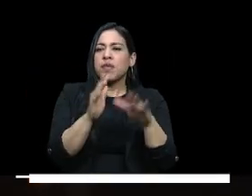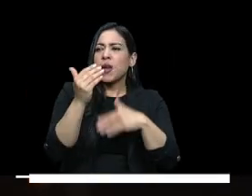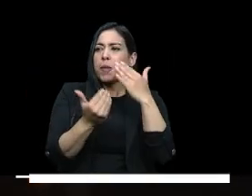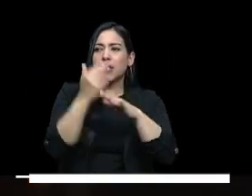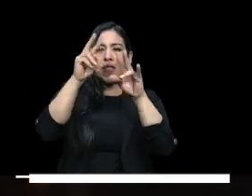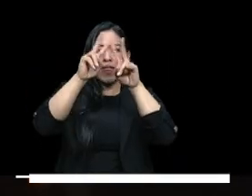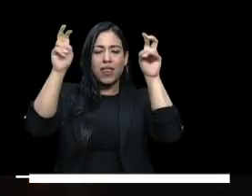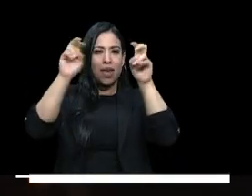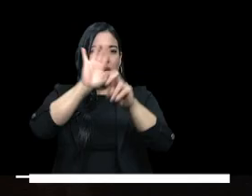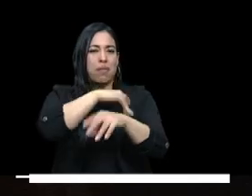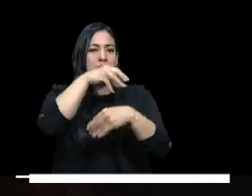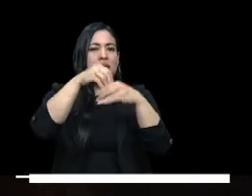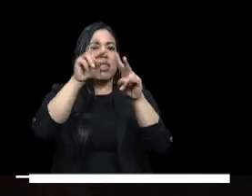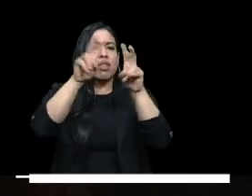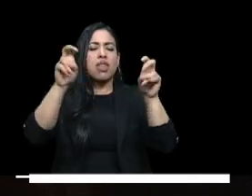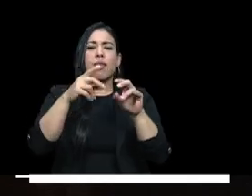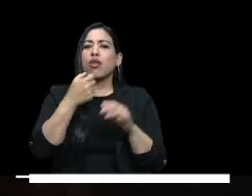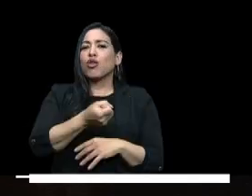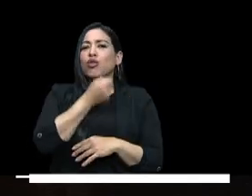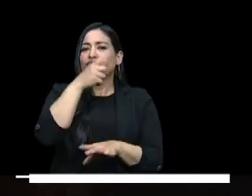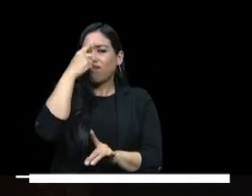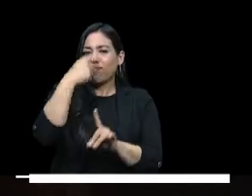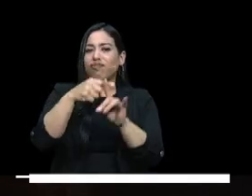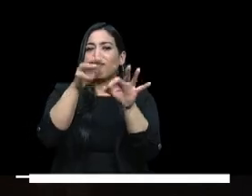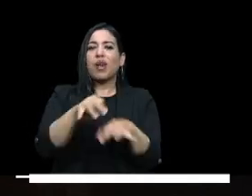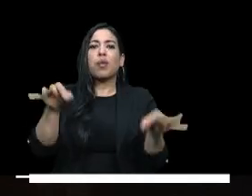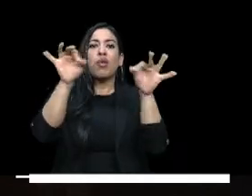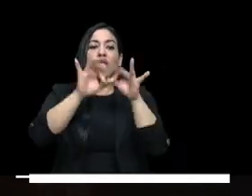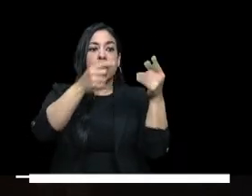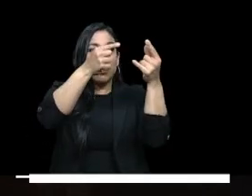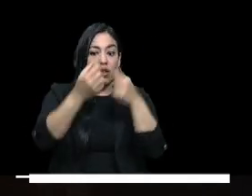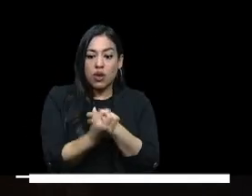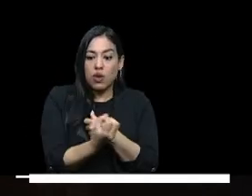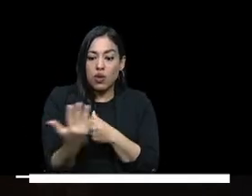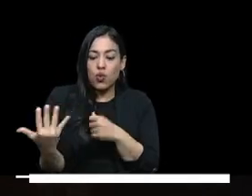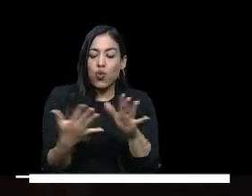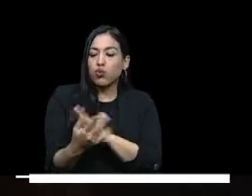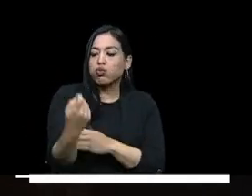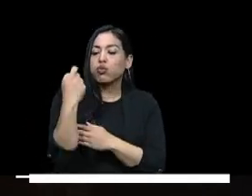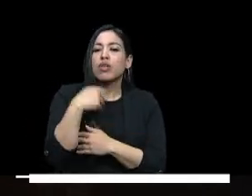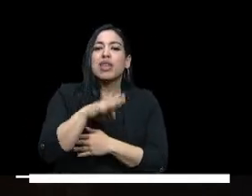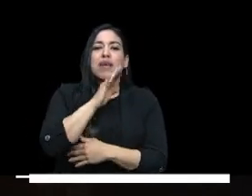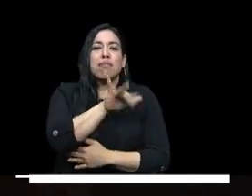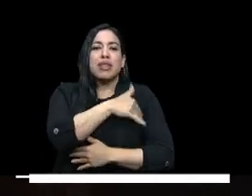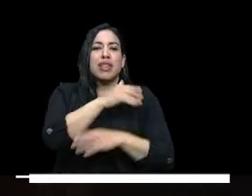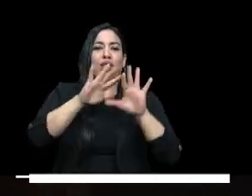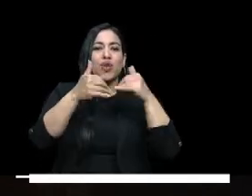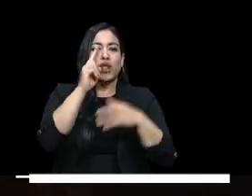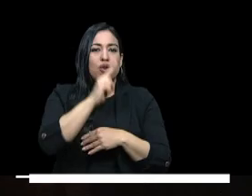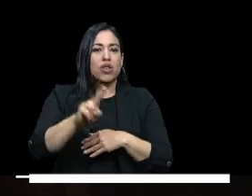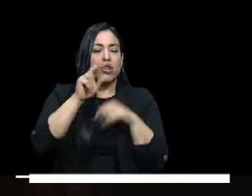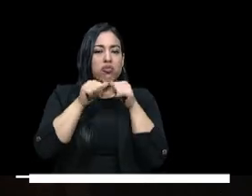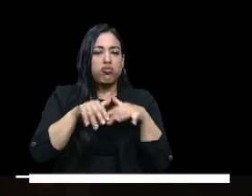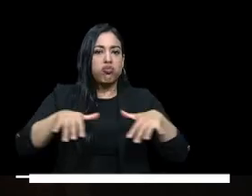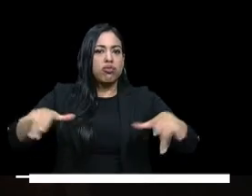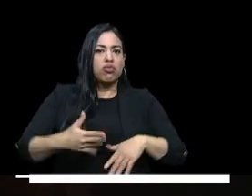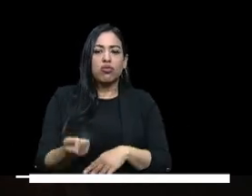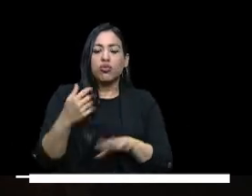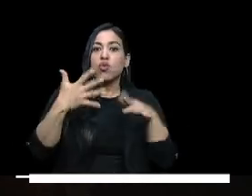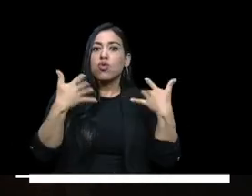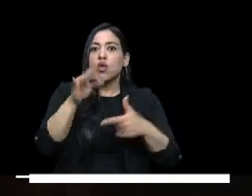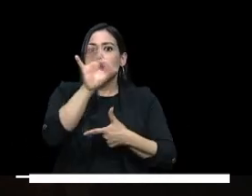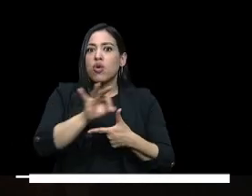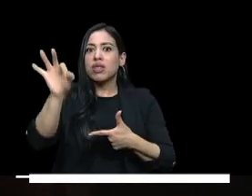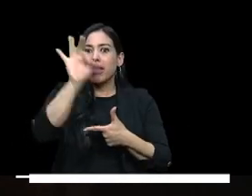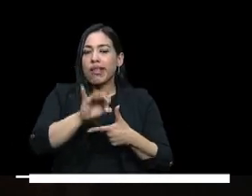iniciar ministra y Rosy contándoles una muy buena noticia en las cifras recientemente publicadas por el ministerio de educación nacional damos cuenta de un